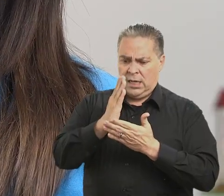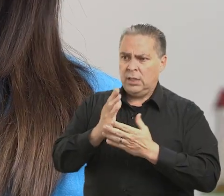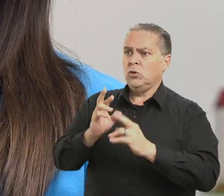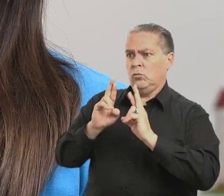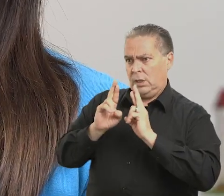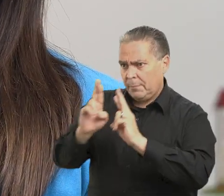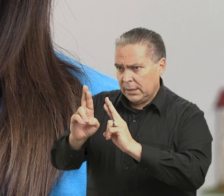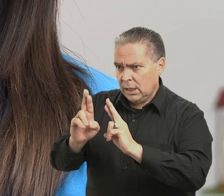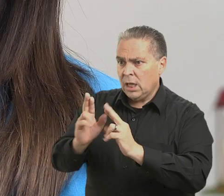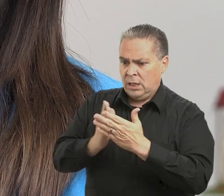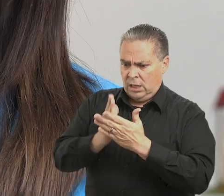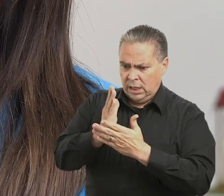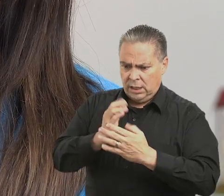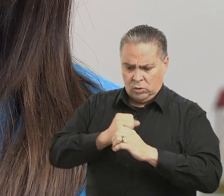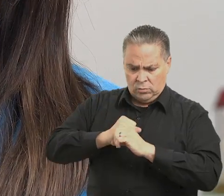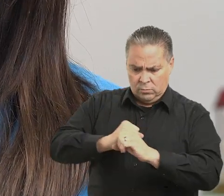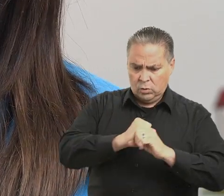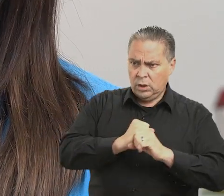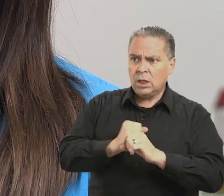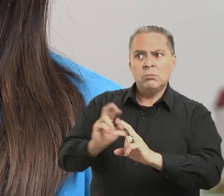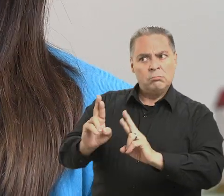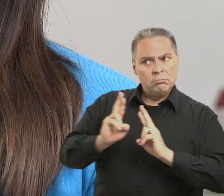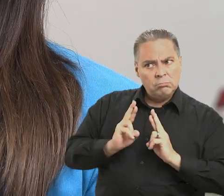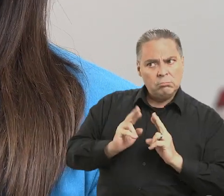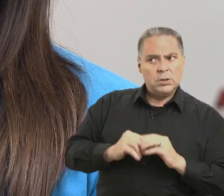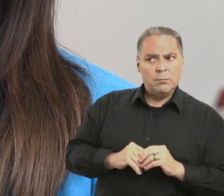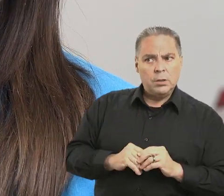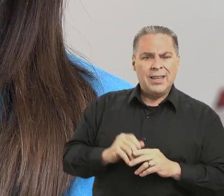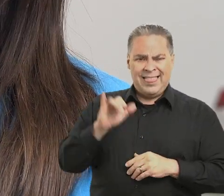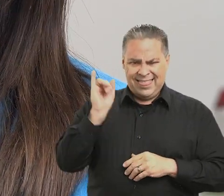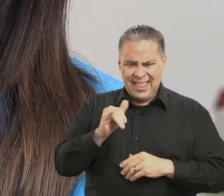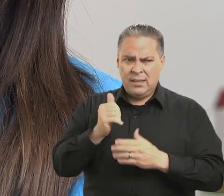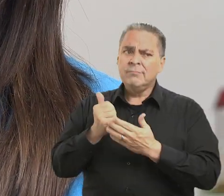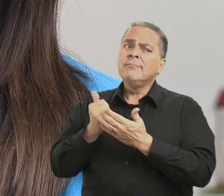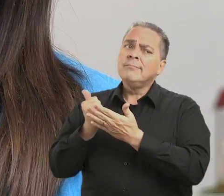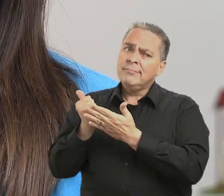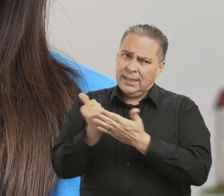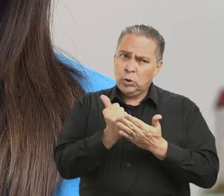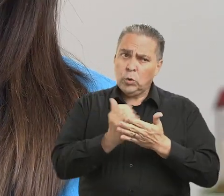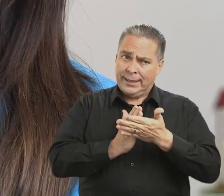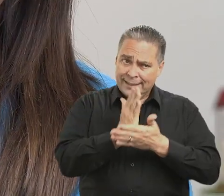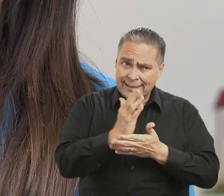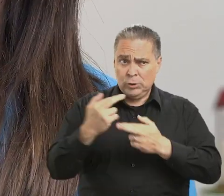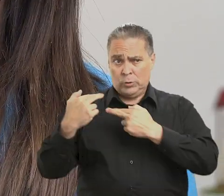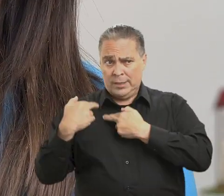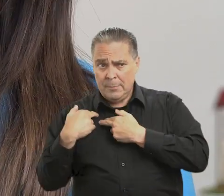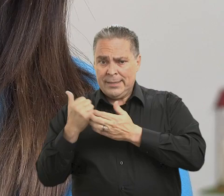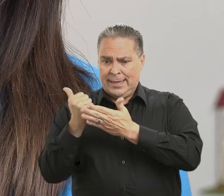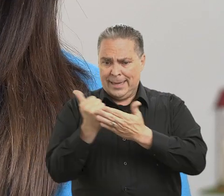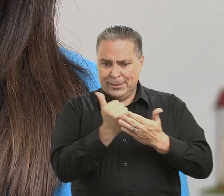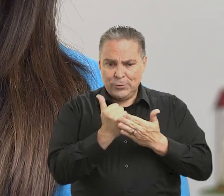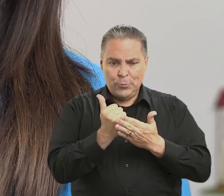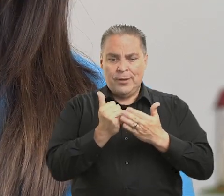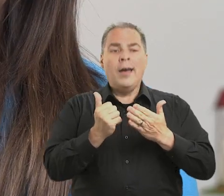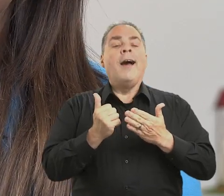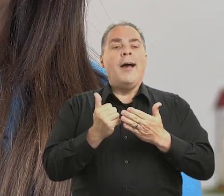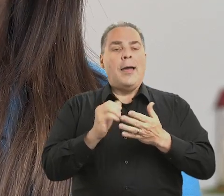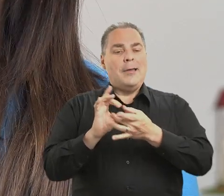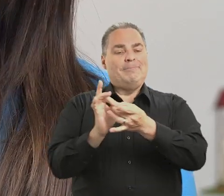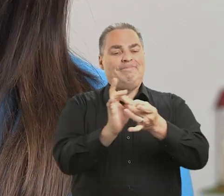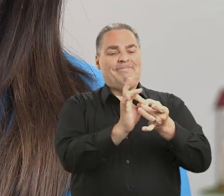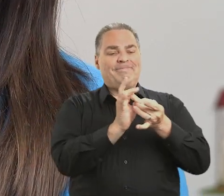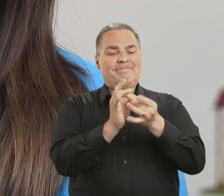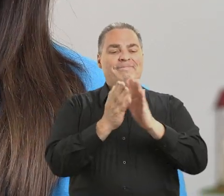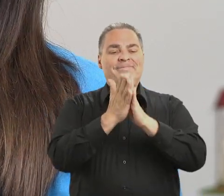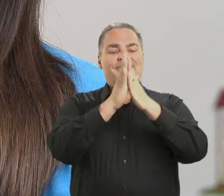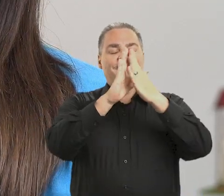derechos y los deberes ayudan a que las personas puedan vivir en paz en la comunidad. Respetar